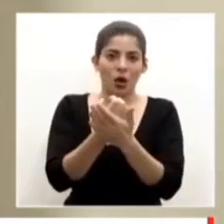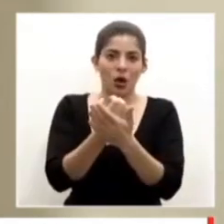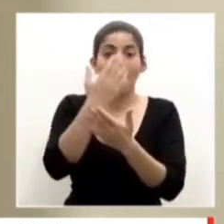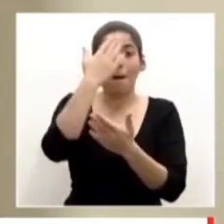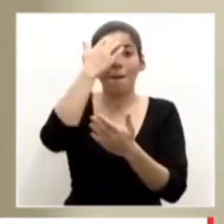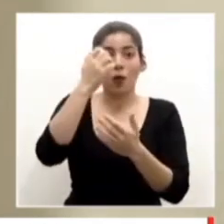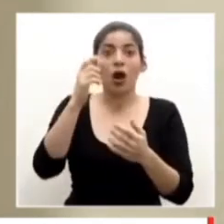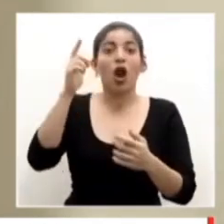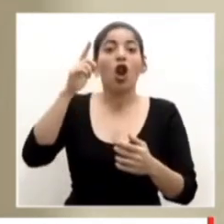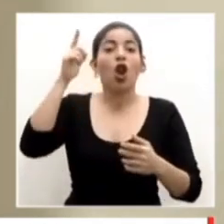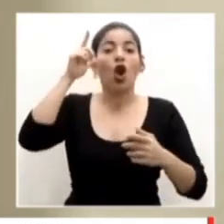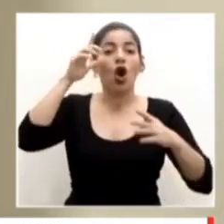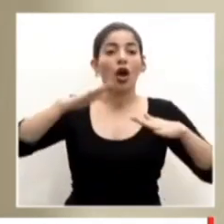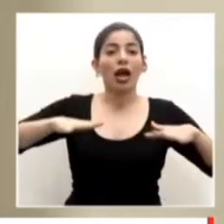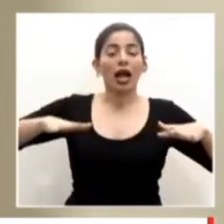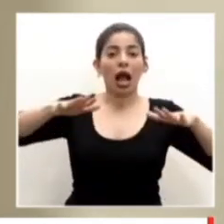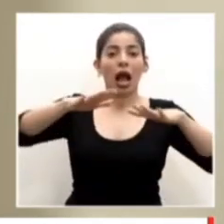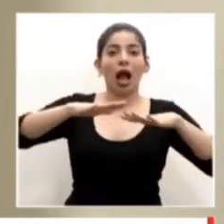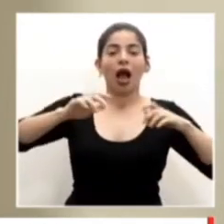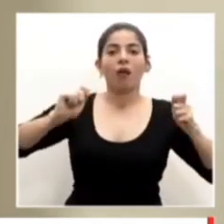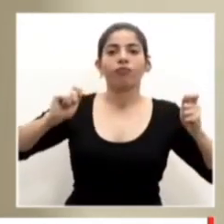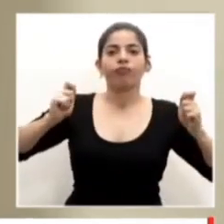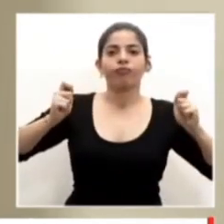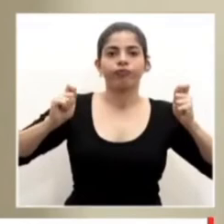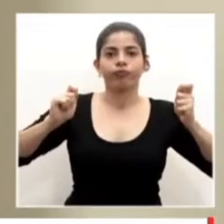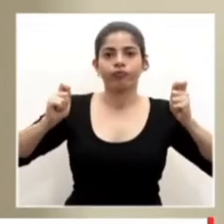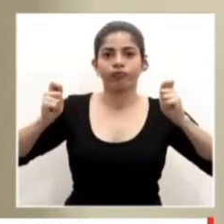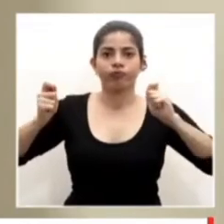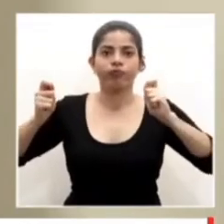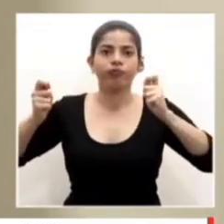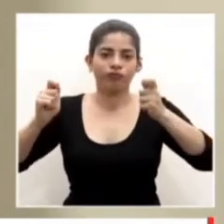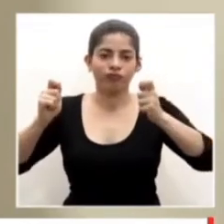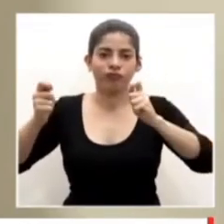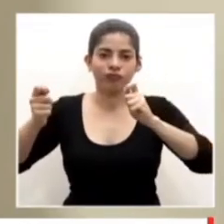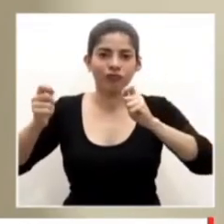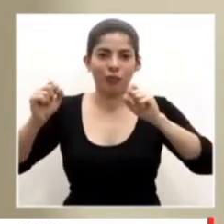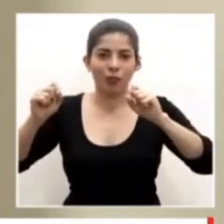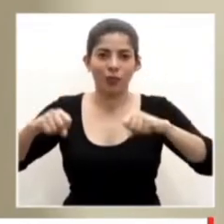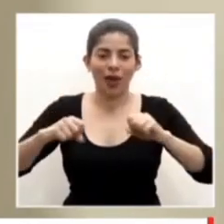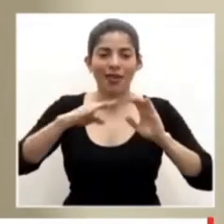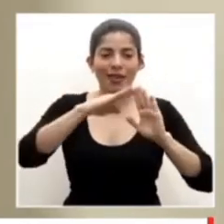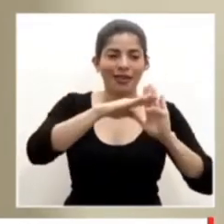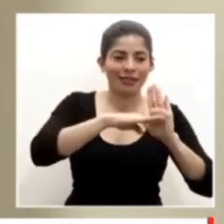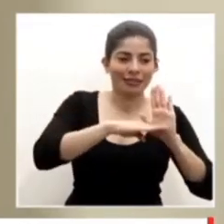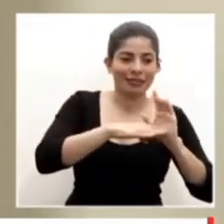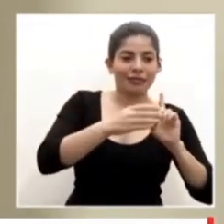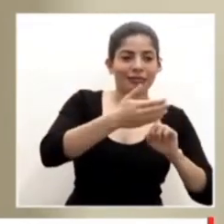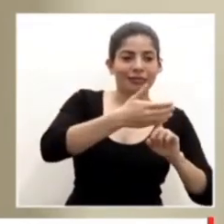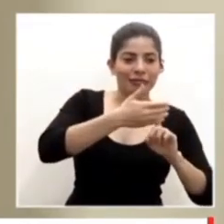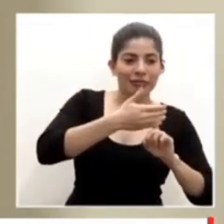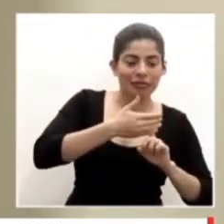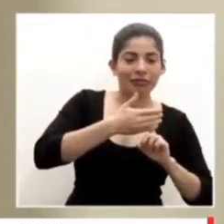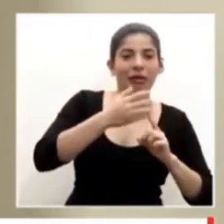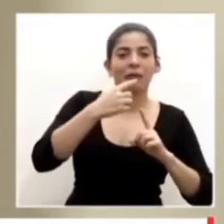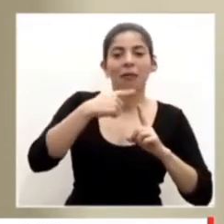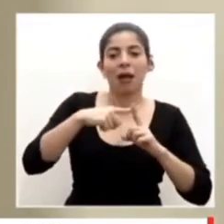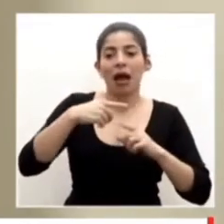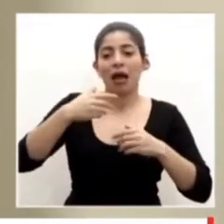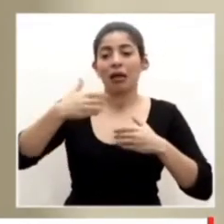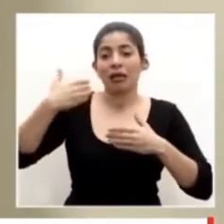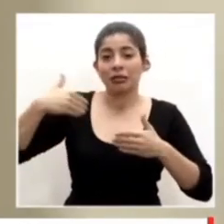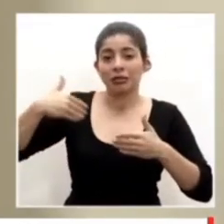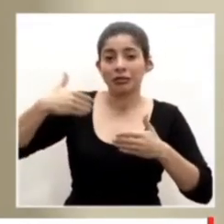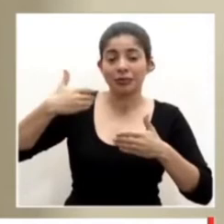a cambiar la lógica de todas las medidas de confinamiento y lo que hemos estado